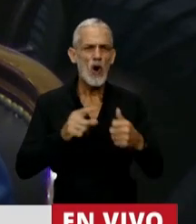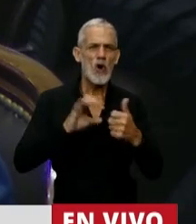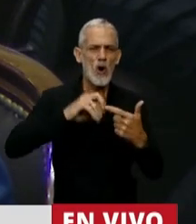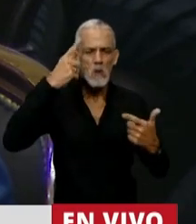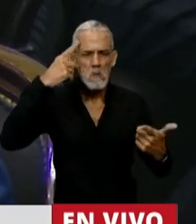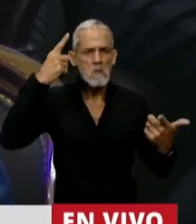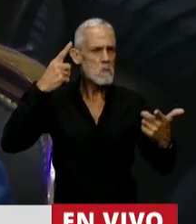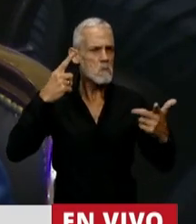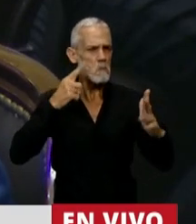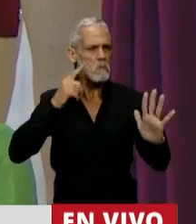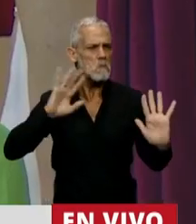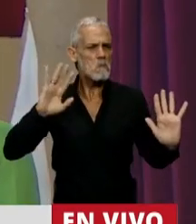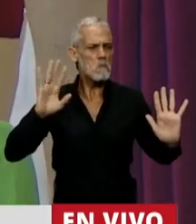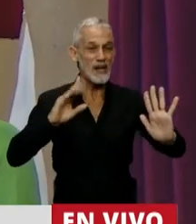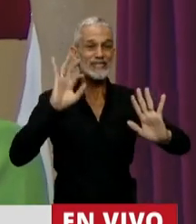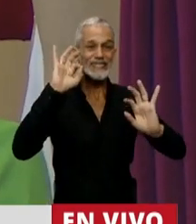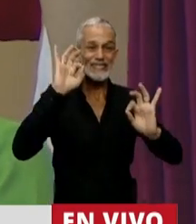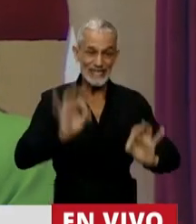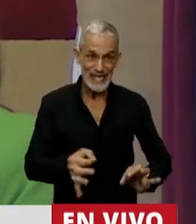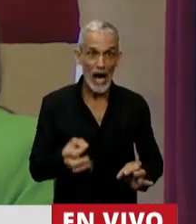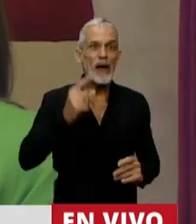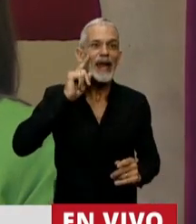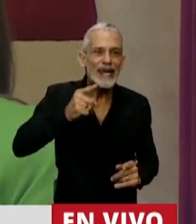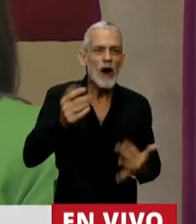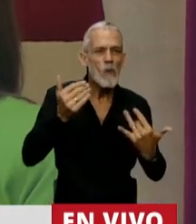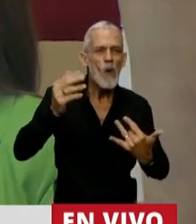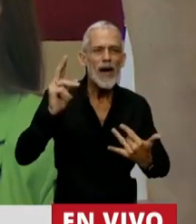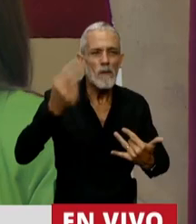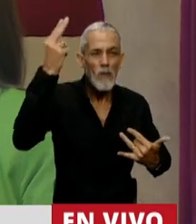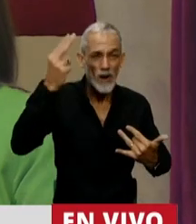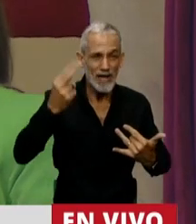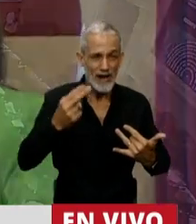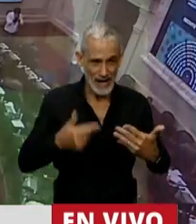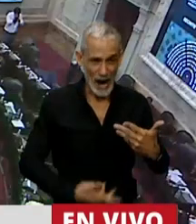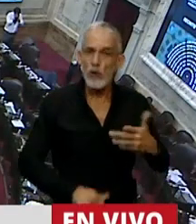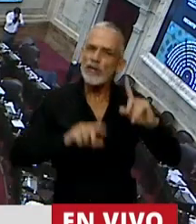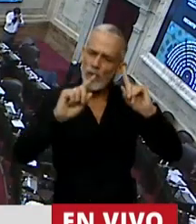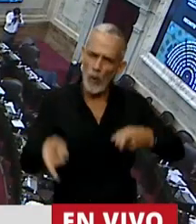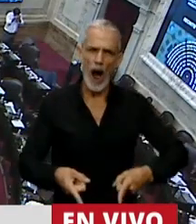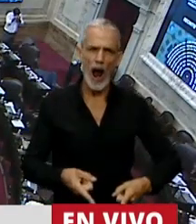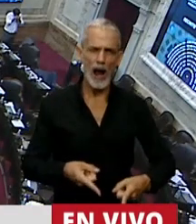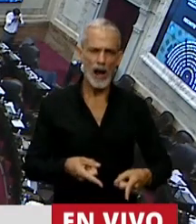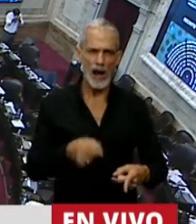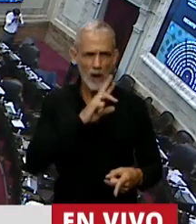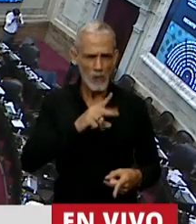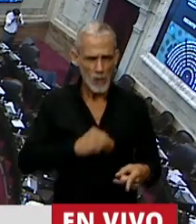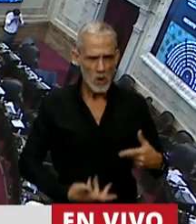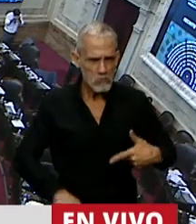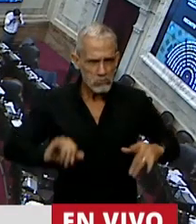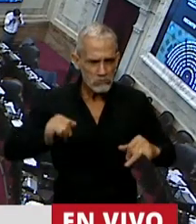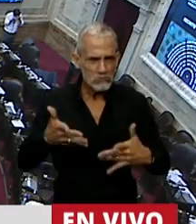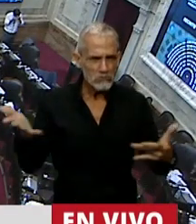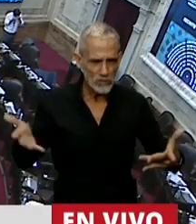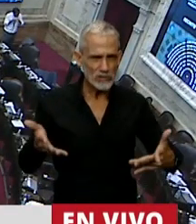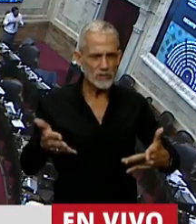e incluso a sabienda del riesgo de muerte en esa práctica. Por lo tanto, insistimos que